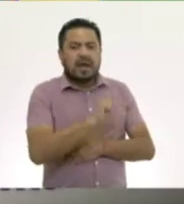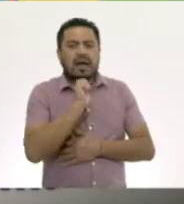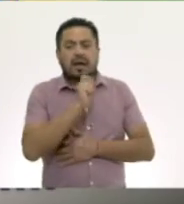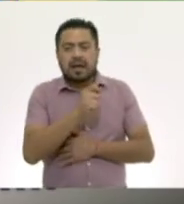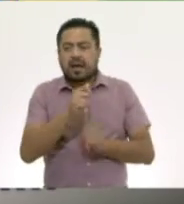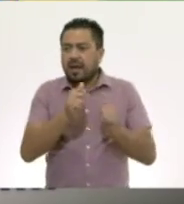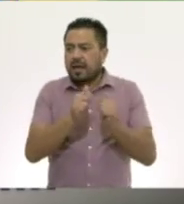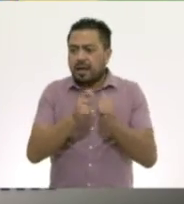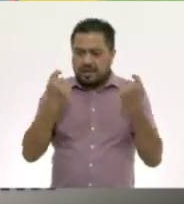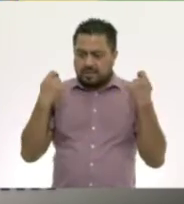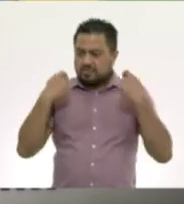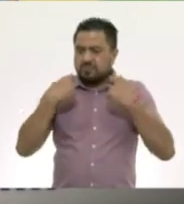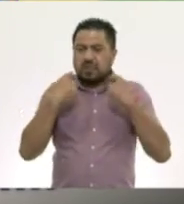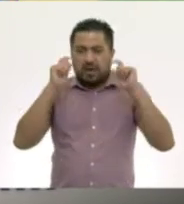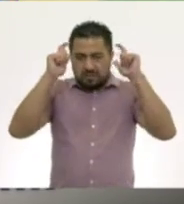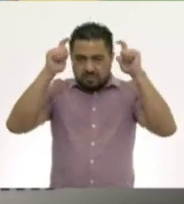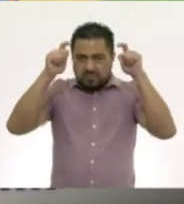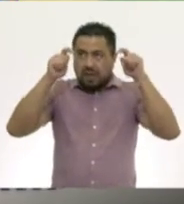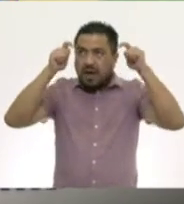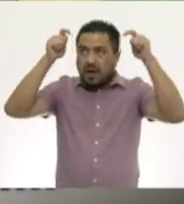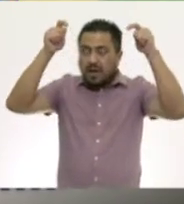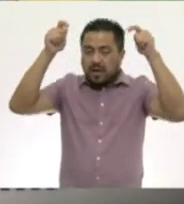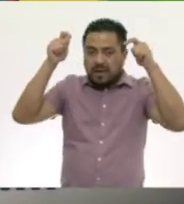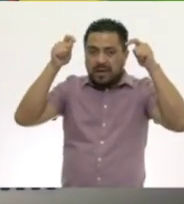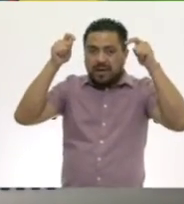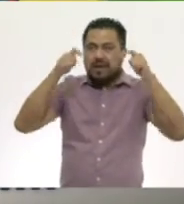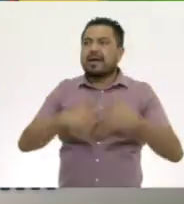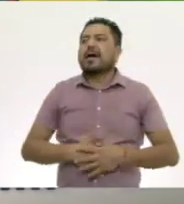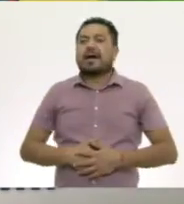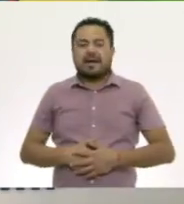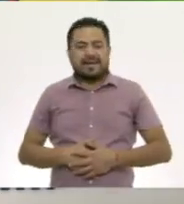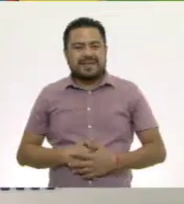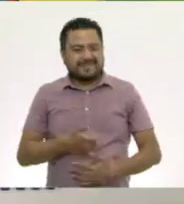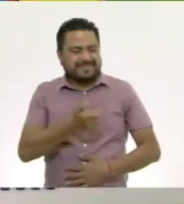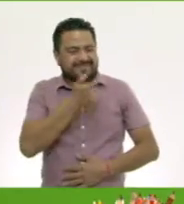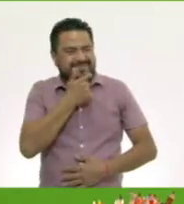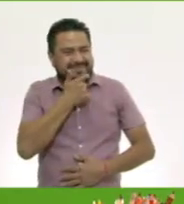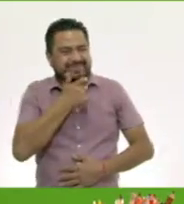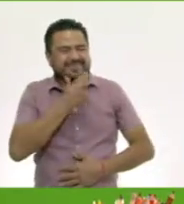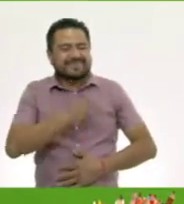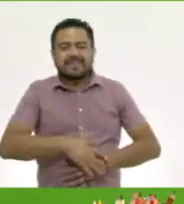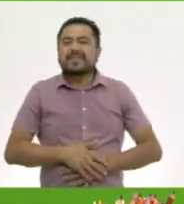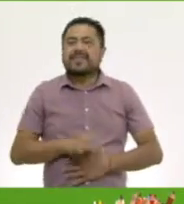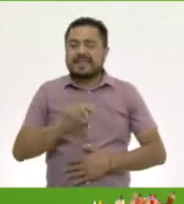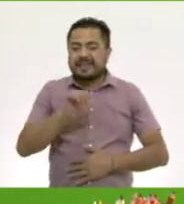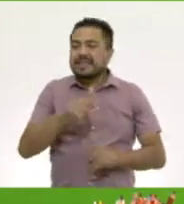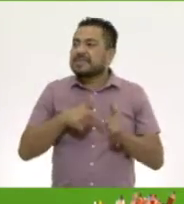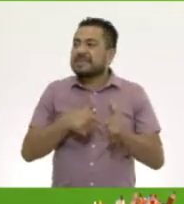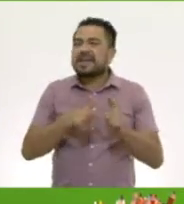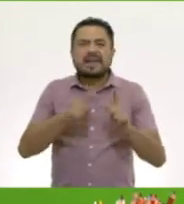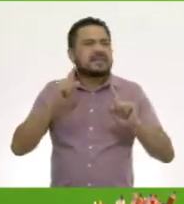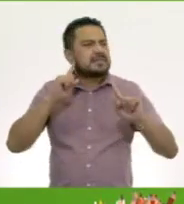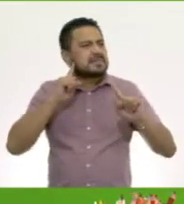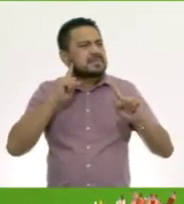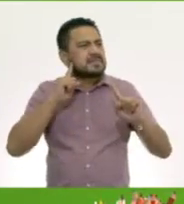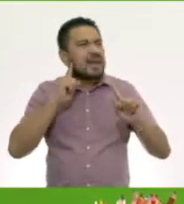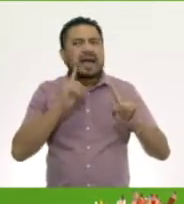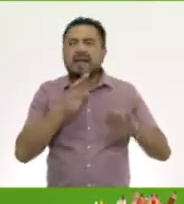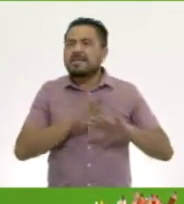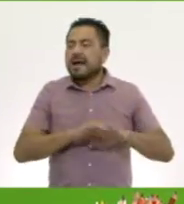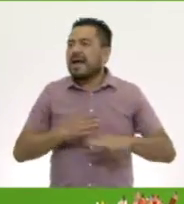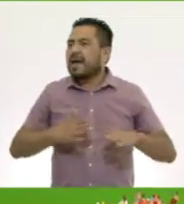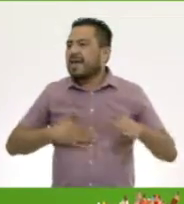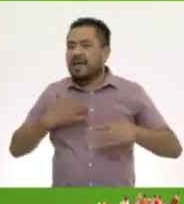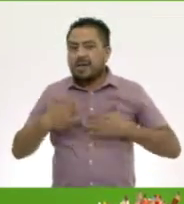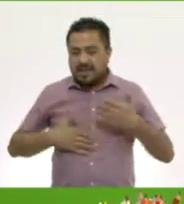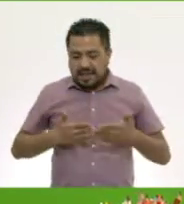cucú, con gapa y sombrero. ¡Ah! ¡Ah! ¡Ah! Seguir el ritmo es muy divertido. Hasta